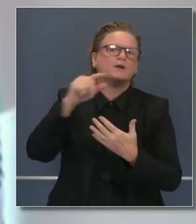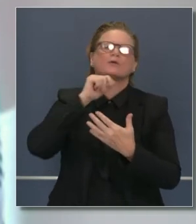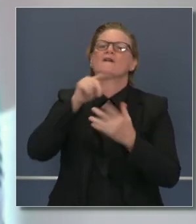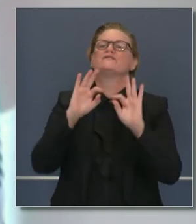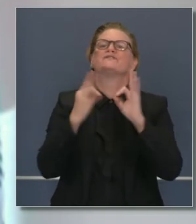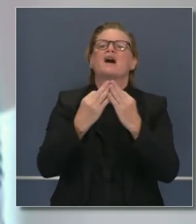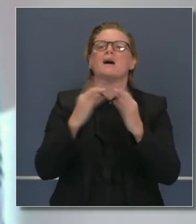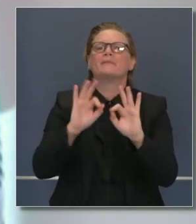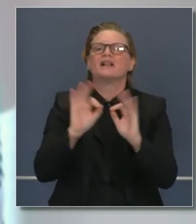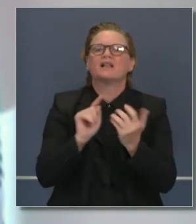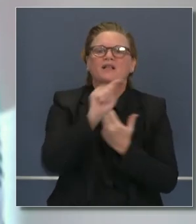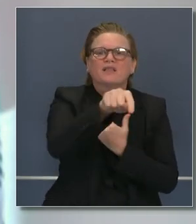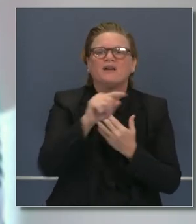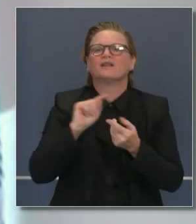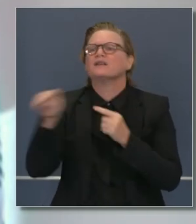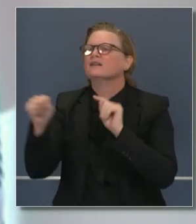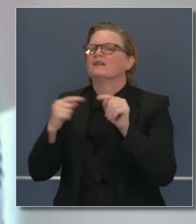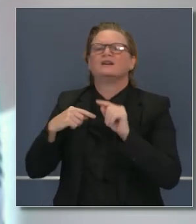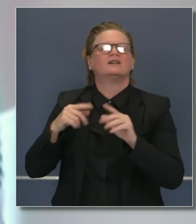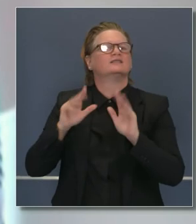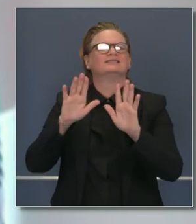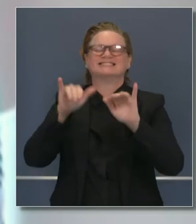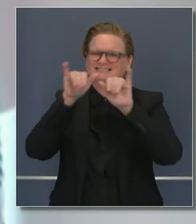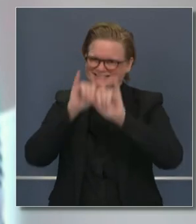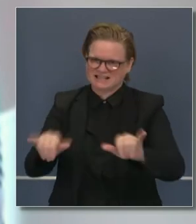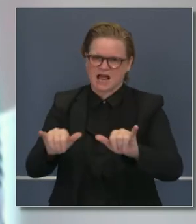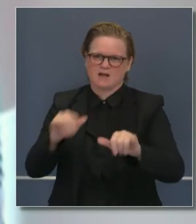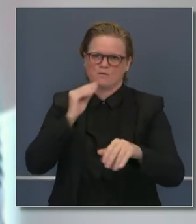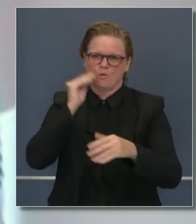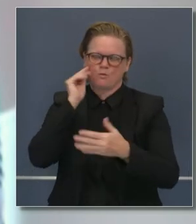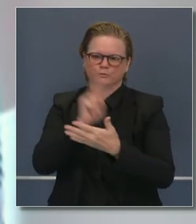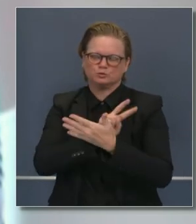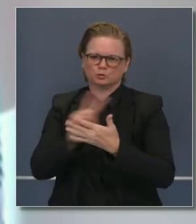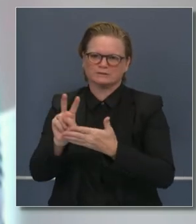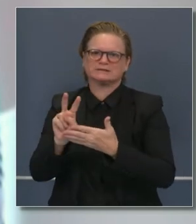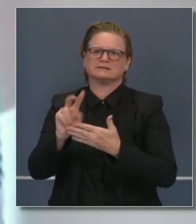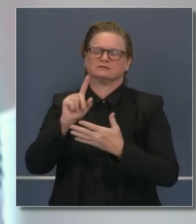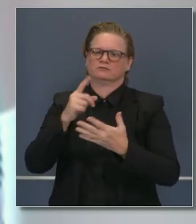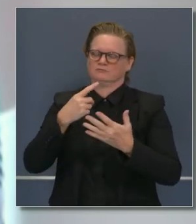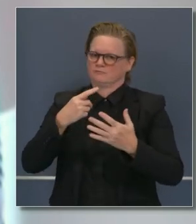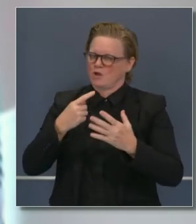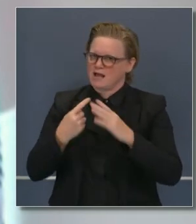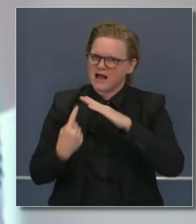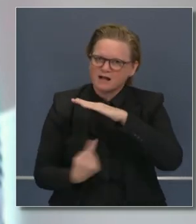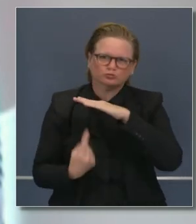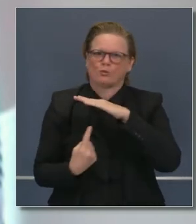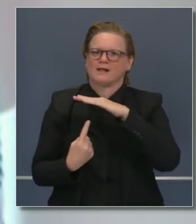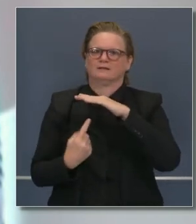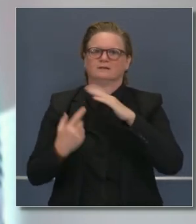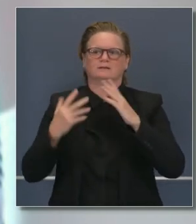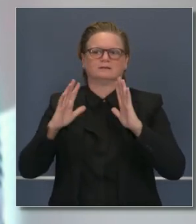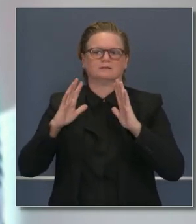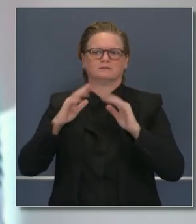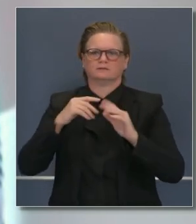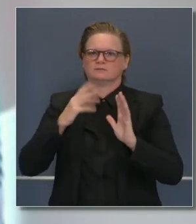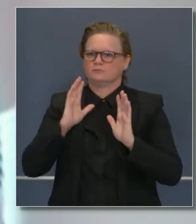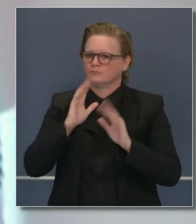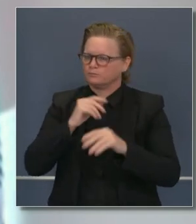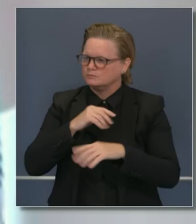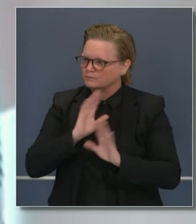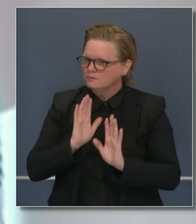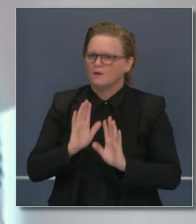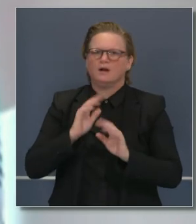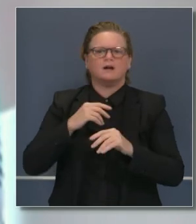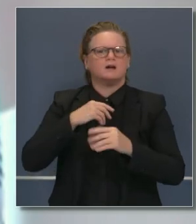a nadie más, aparte de los miembros de su propia familia, para reducir las posibilidades de que se transmita